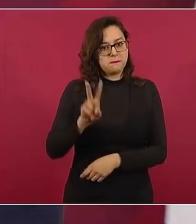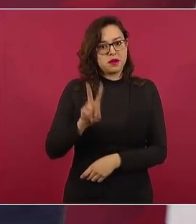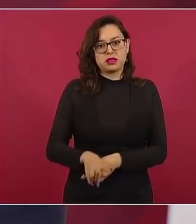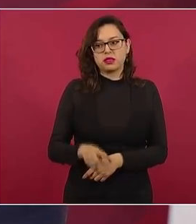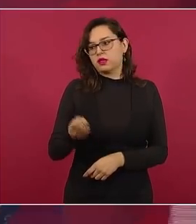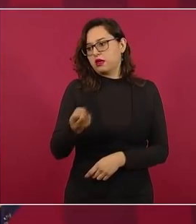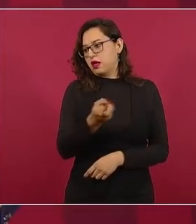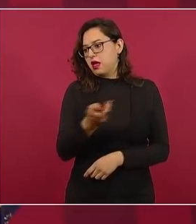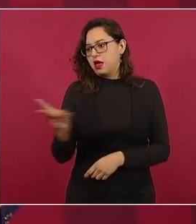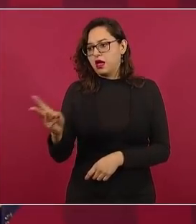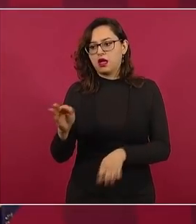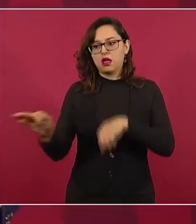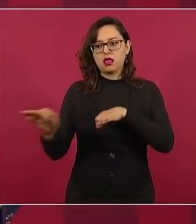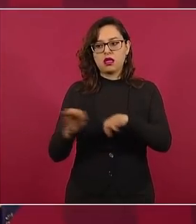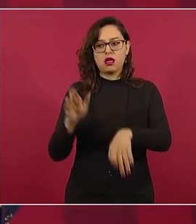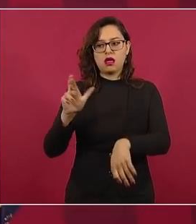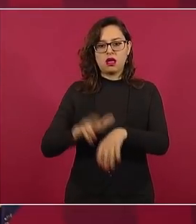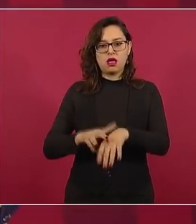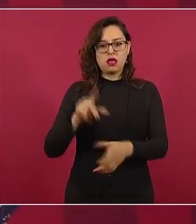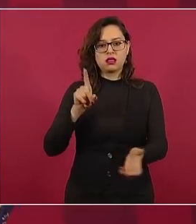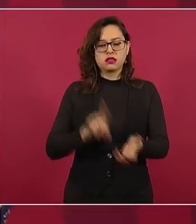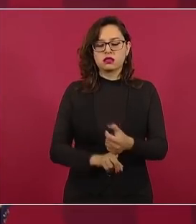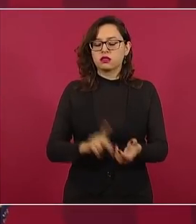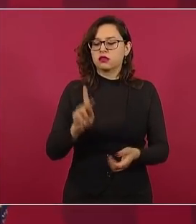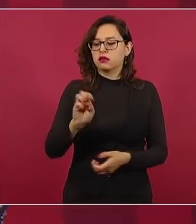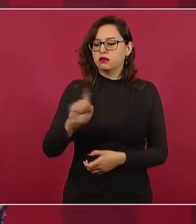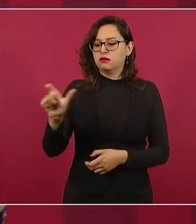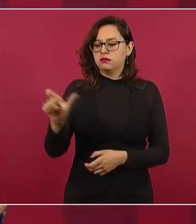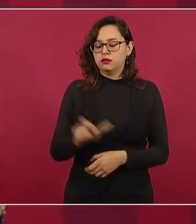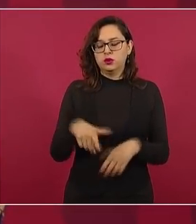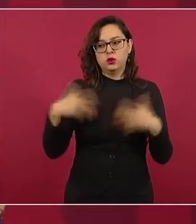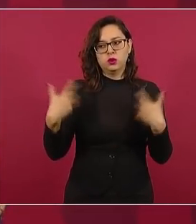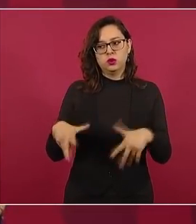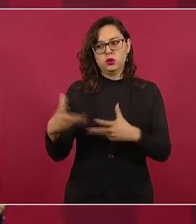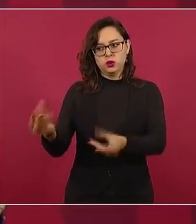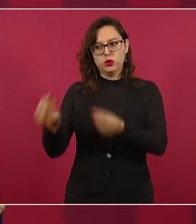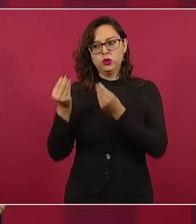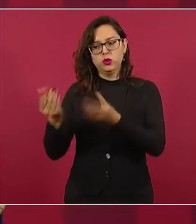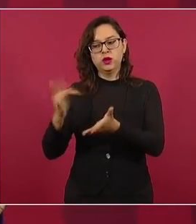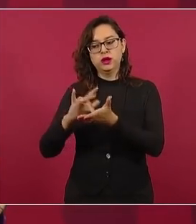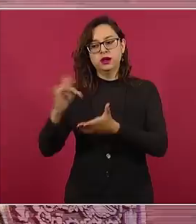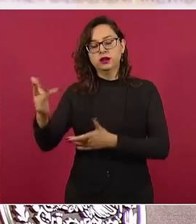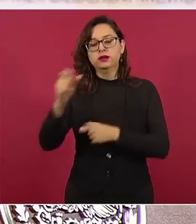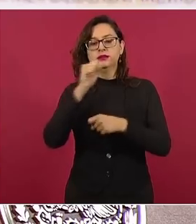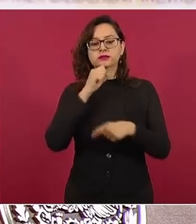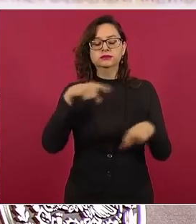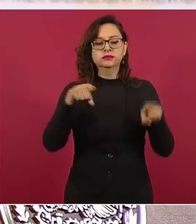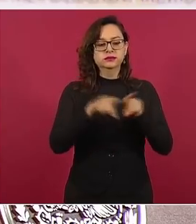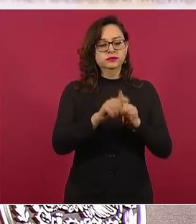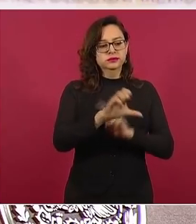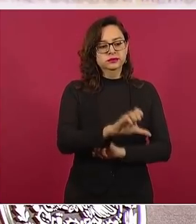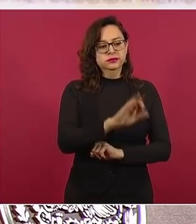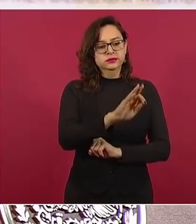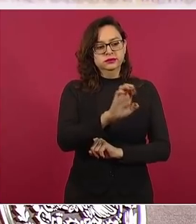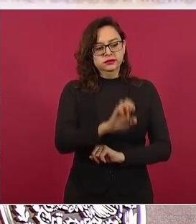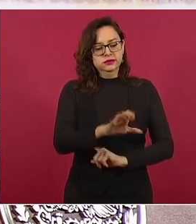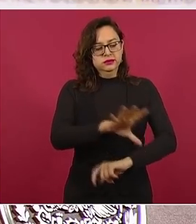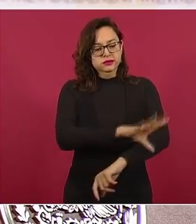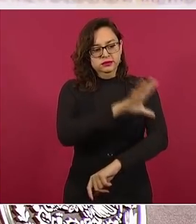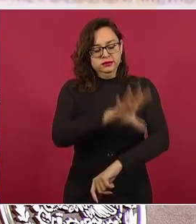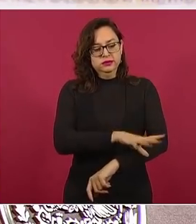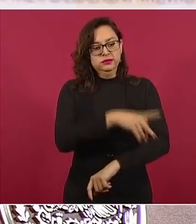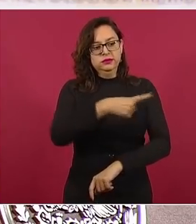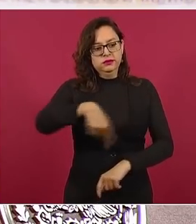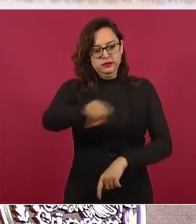trabajadores de Pemex, como a los trabajadores electricistas, porque gracias a ellos y a los